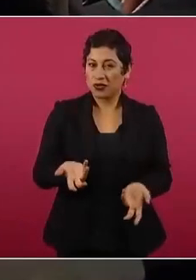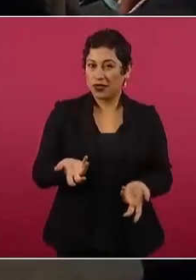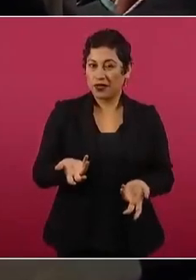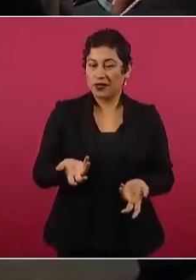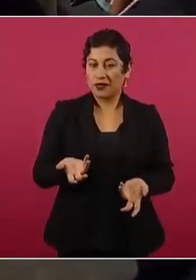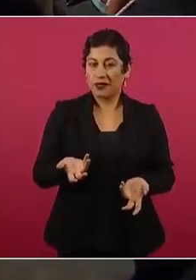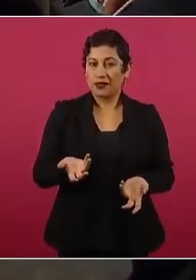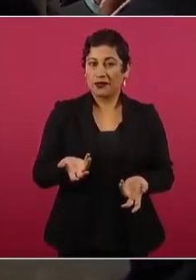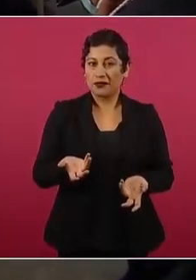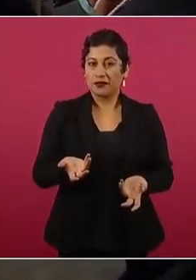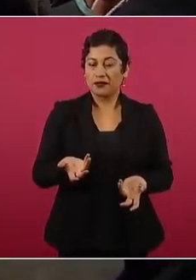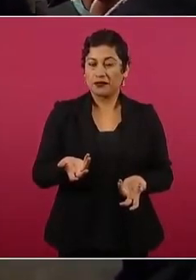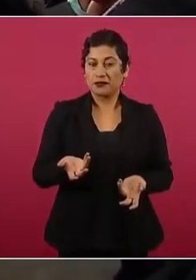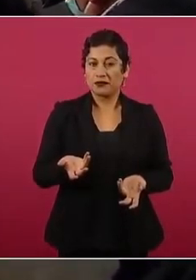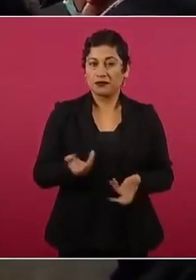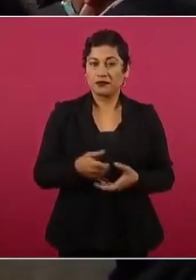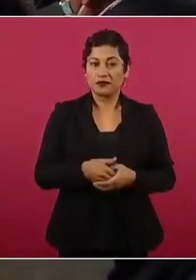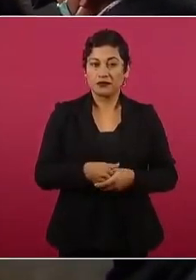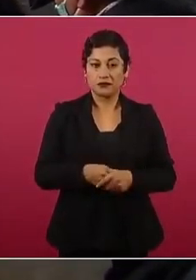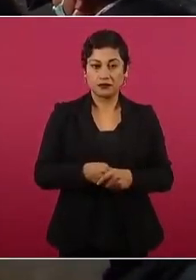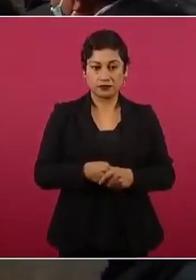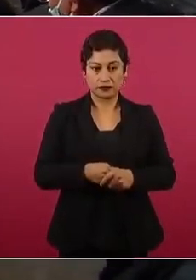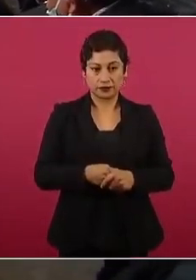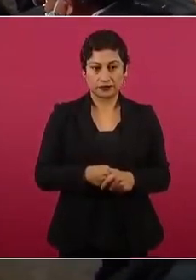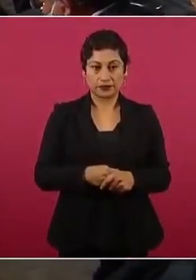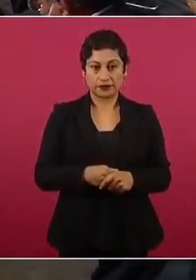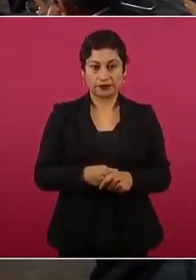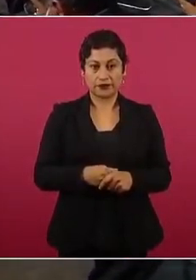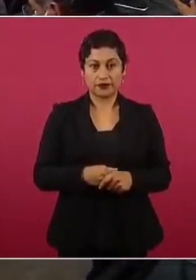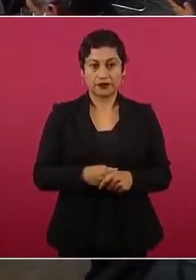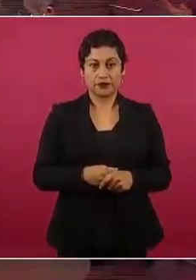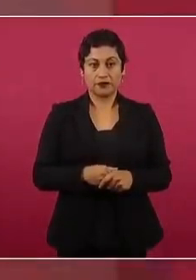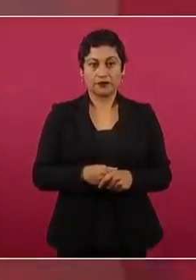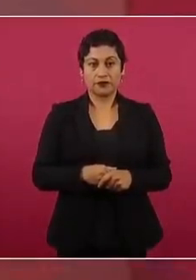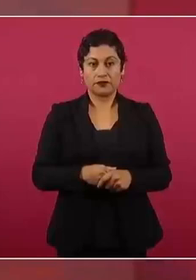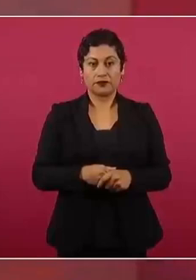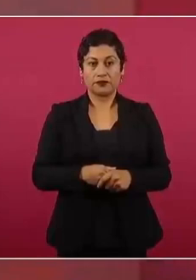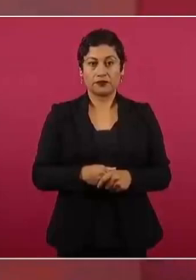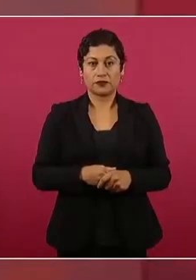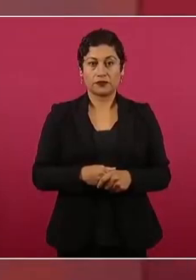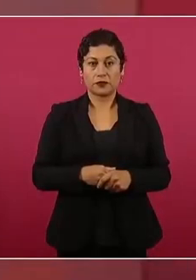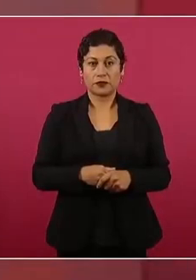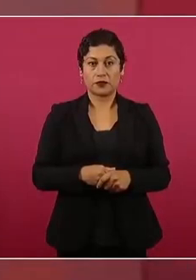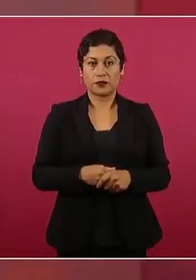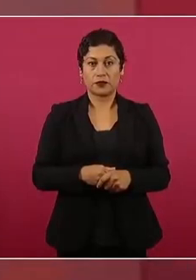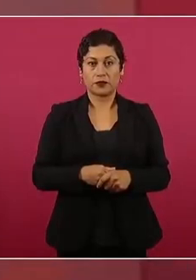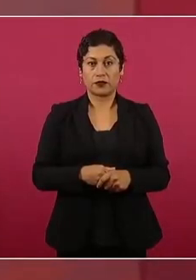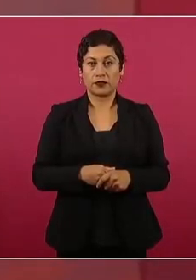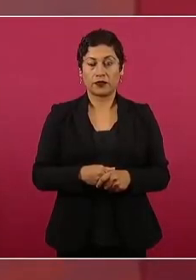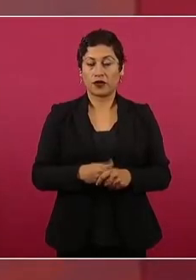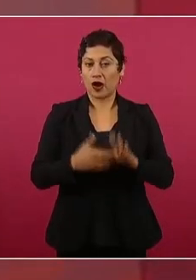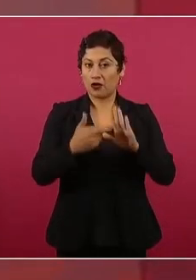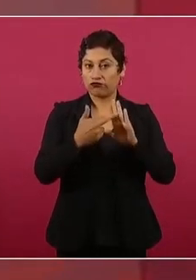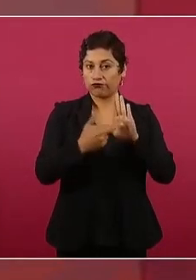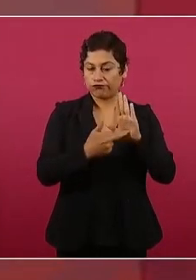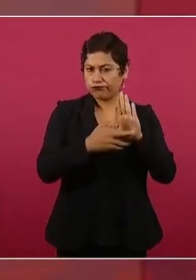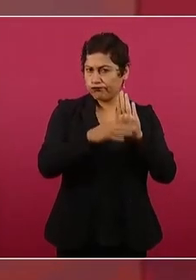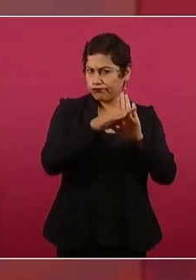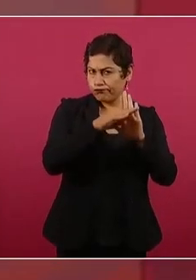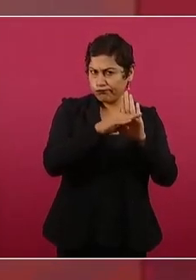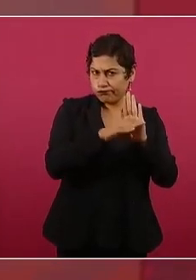El estatuto de